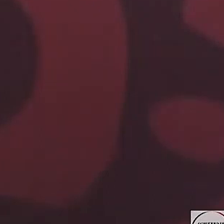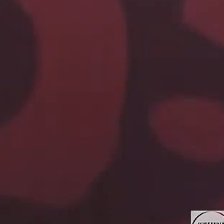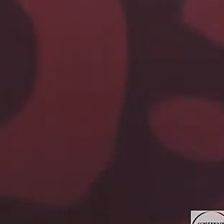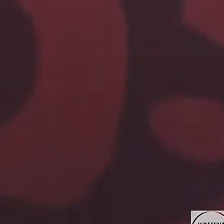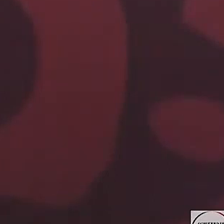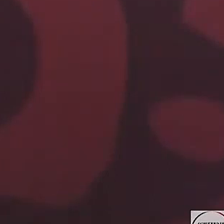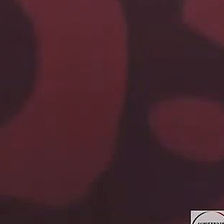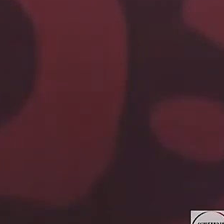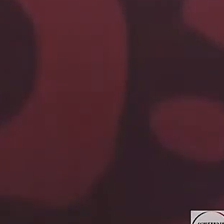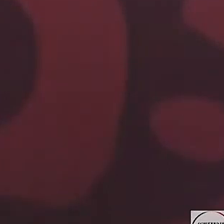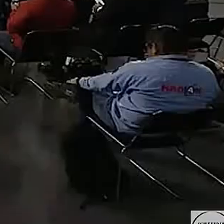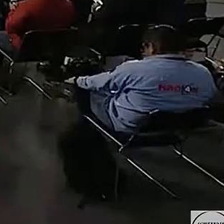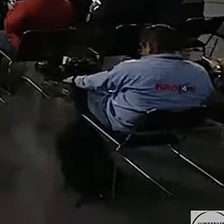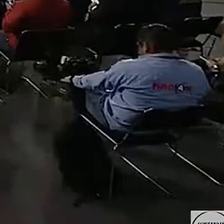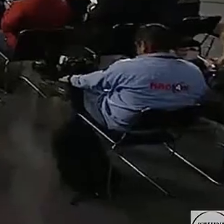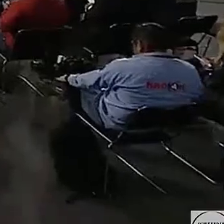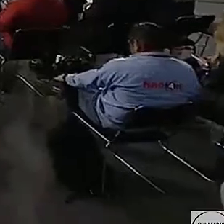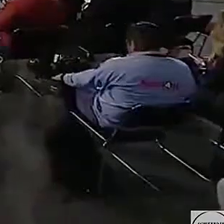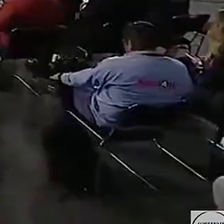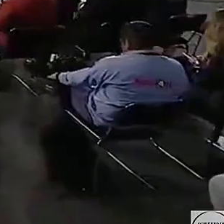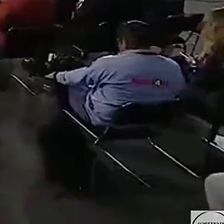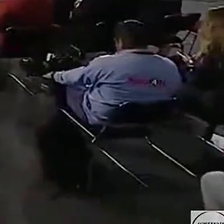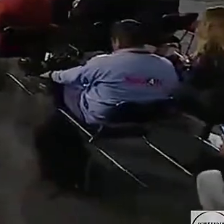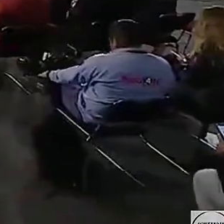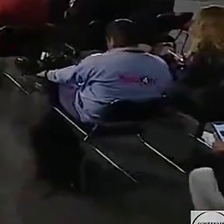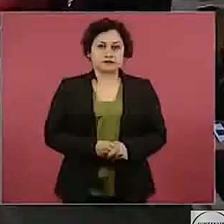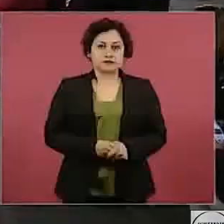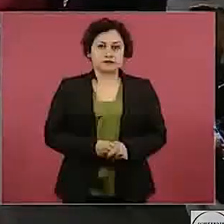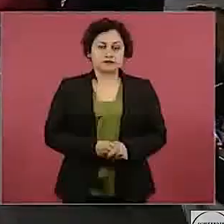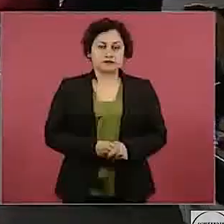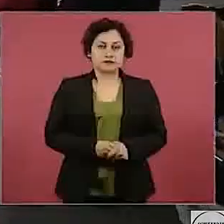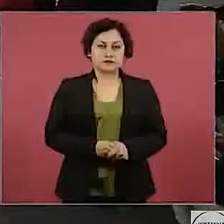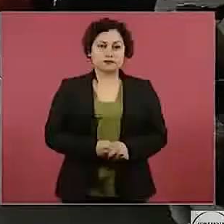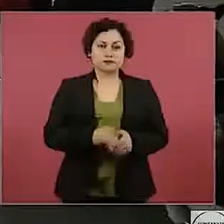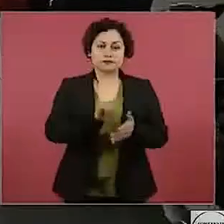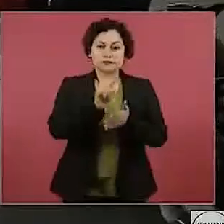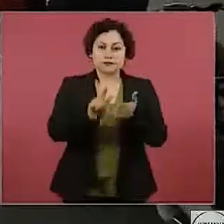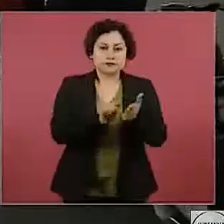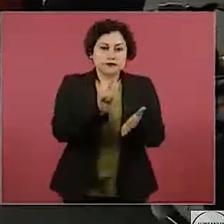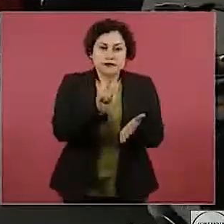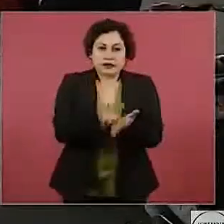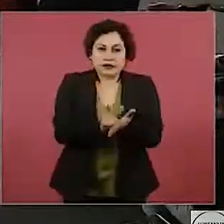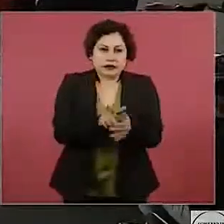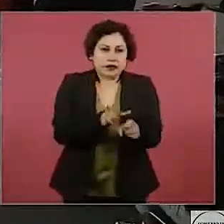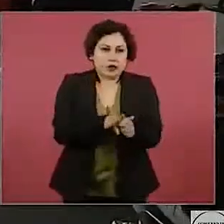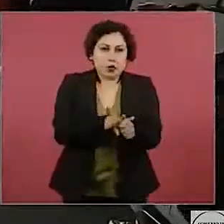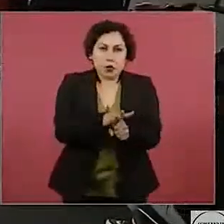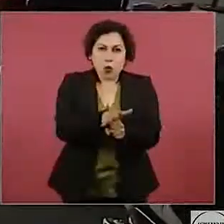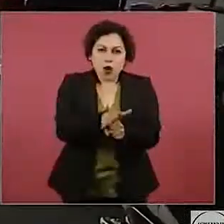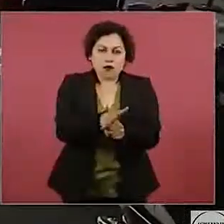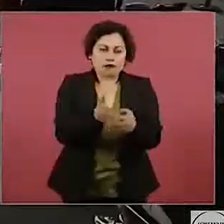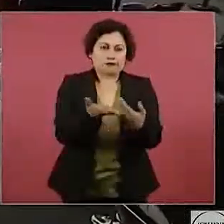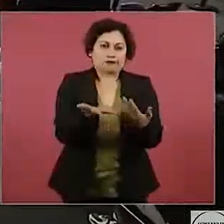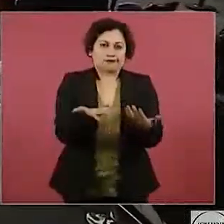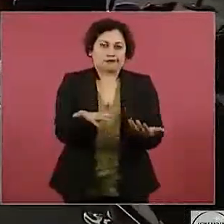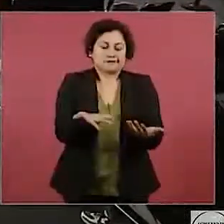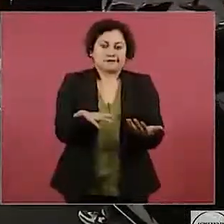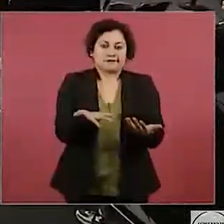le afecta a los